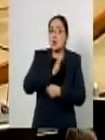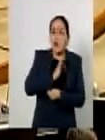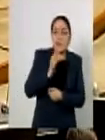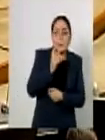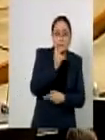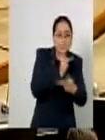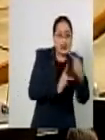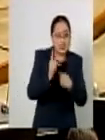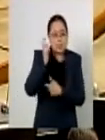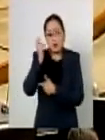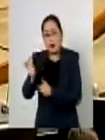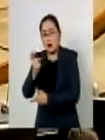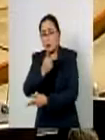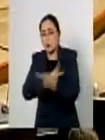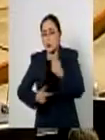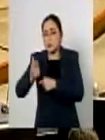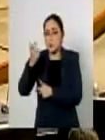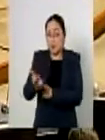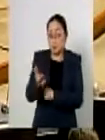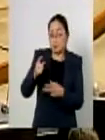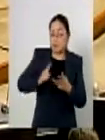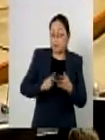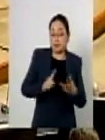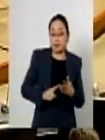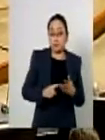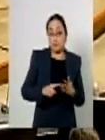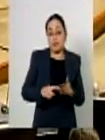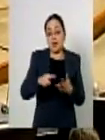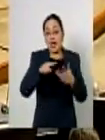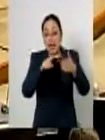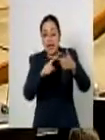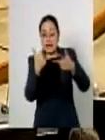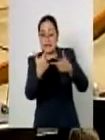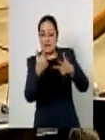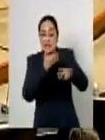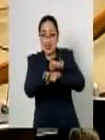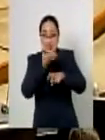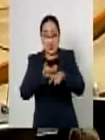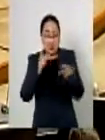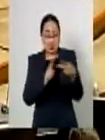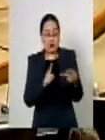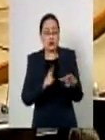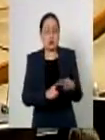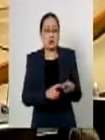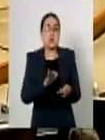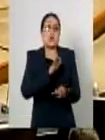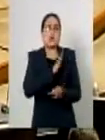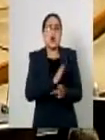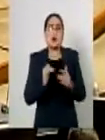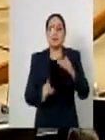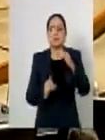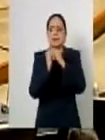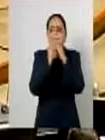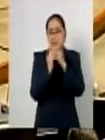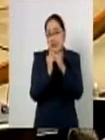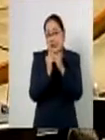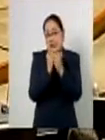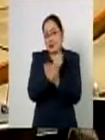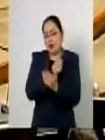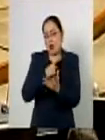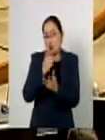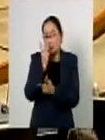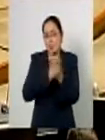a las siete entidades que tienen endeudamiento en observación se les permite un techo de endeudamiento